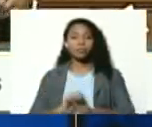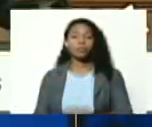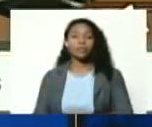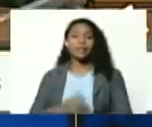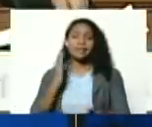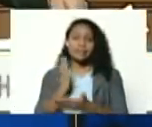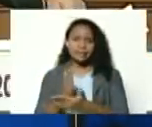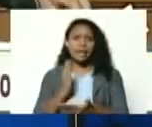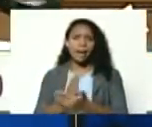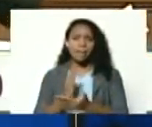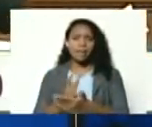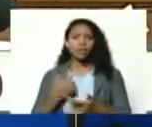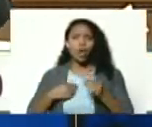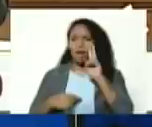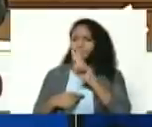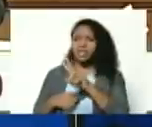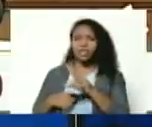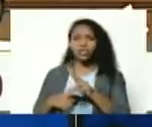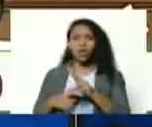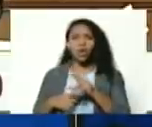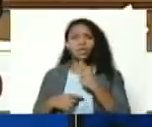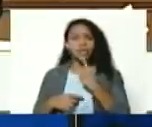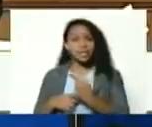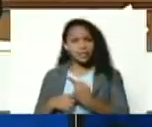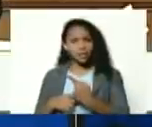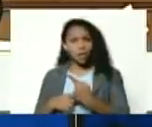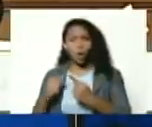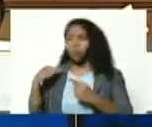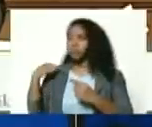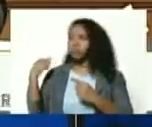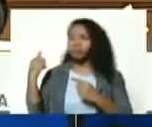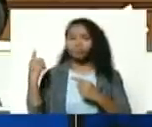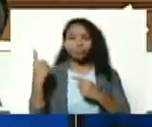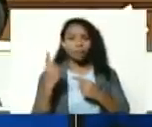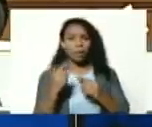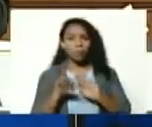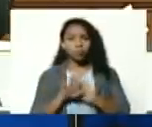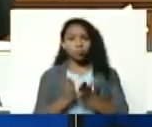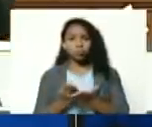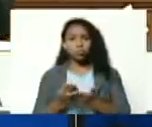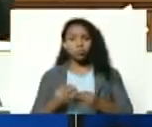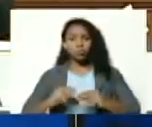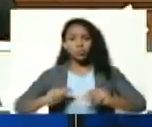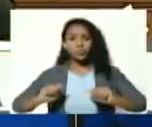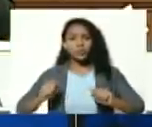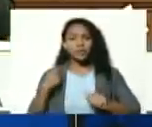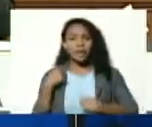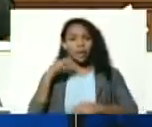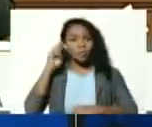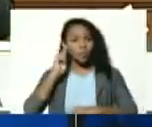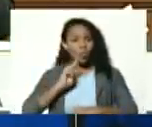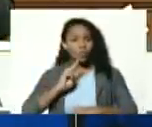siempre visto desde el punto de vista geopolítico de Bolívar